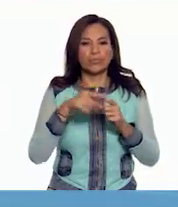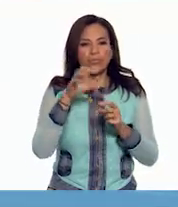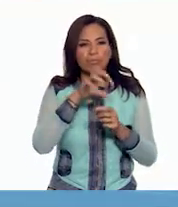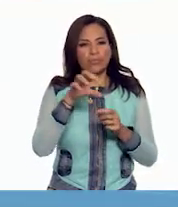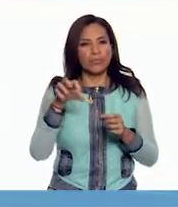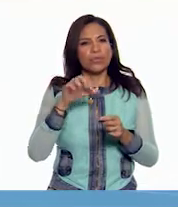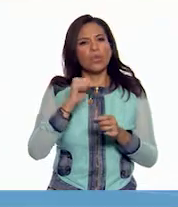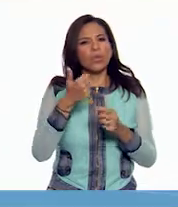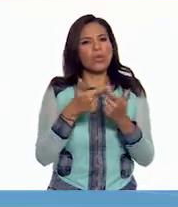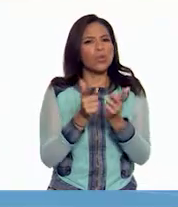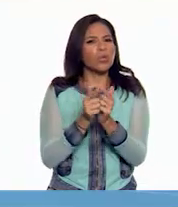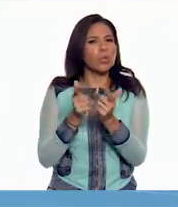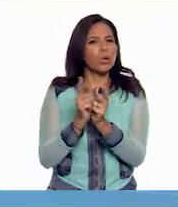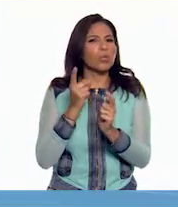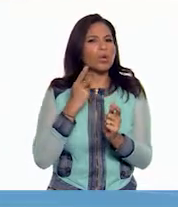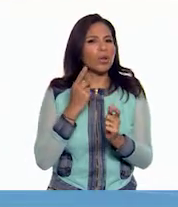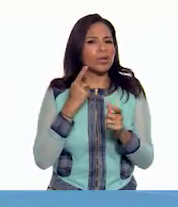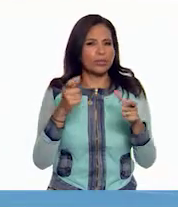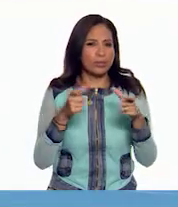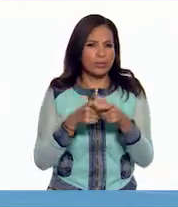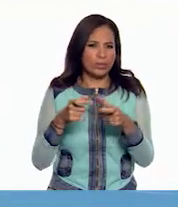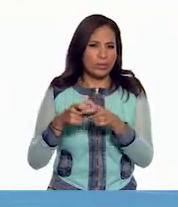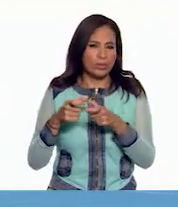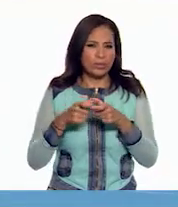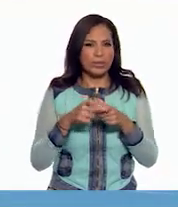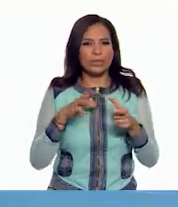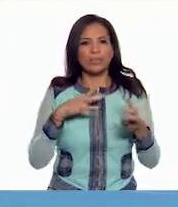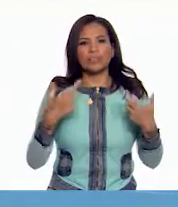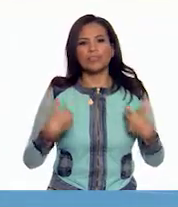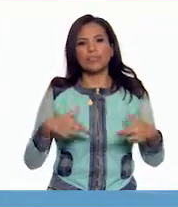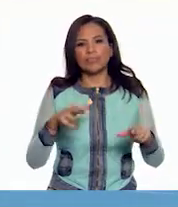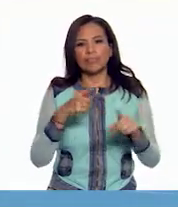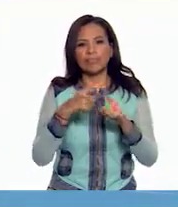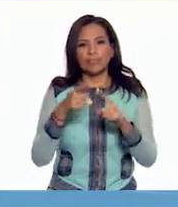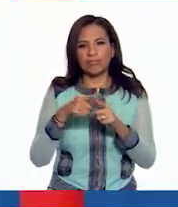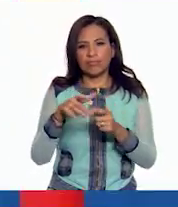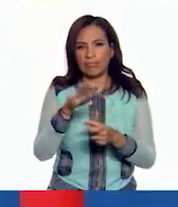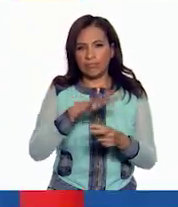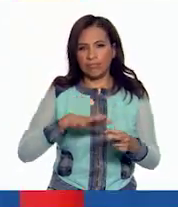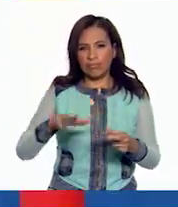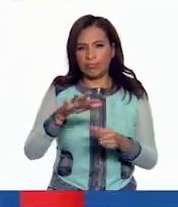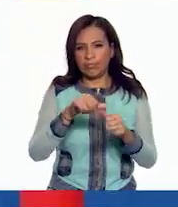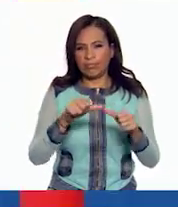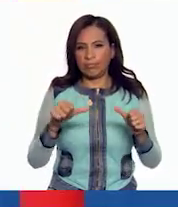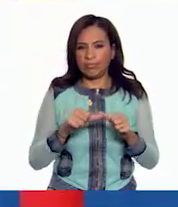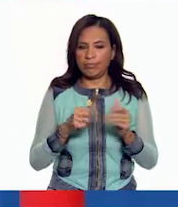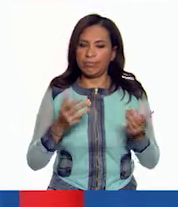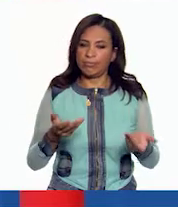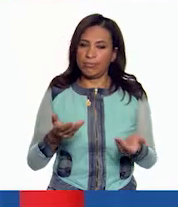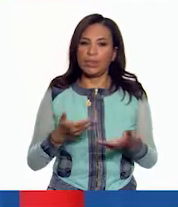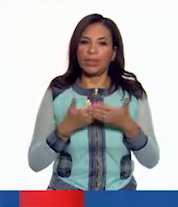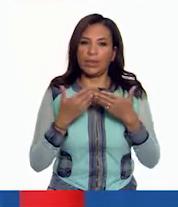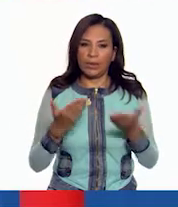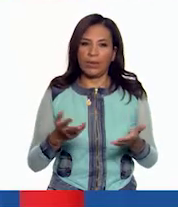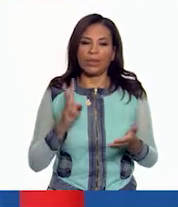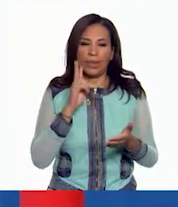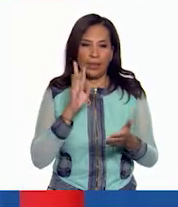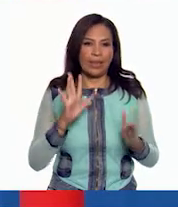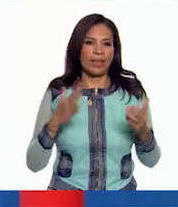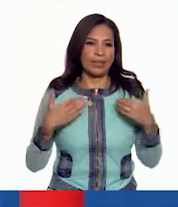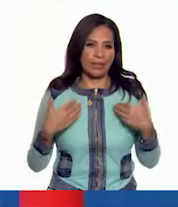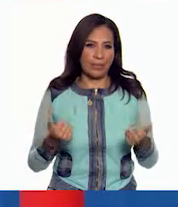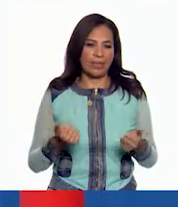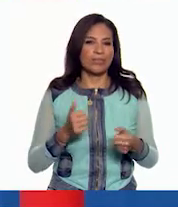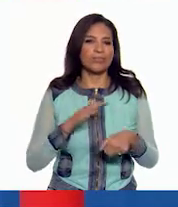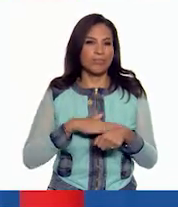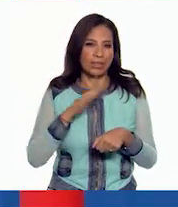partidos pequeños, lo cual lograba dar representación a diversos sectores. Oh, vaya, vaya. Ahora ya lo voy entendiendo